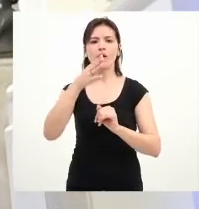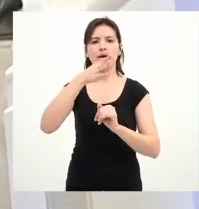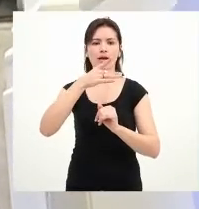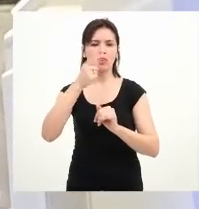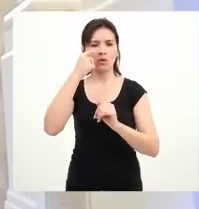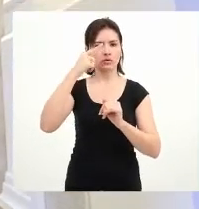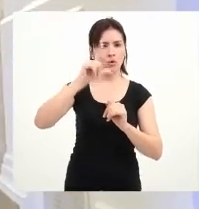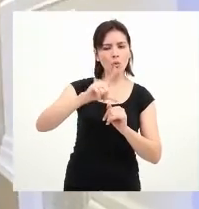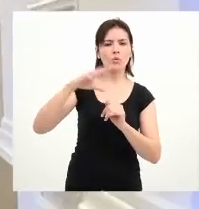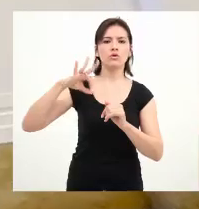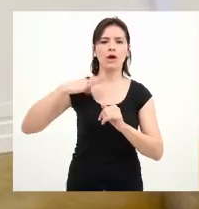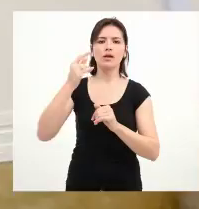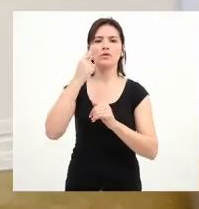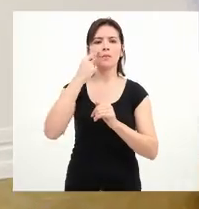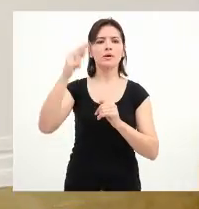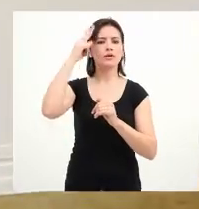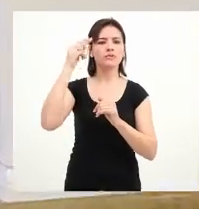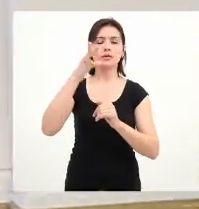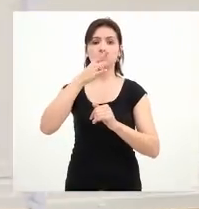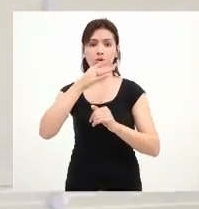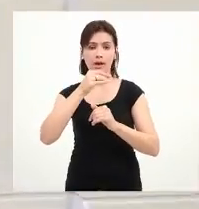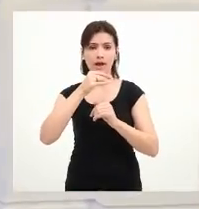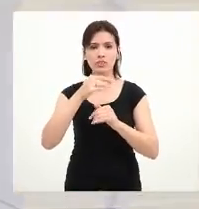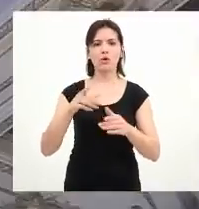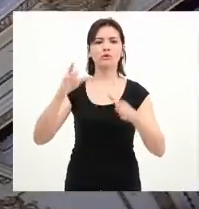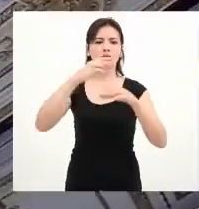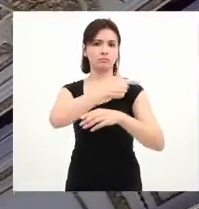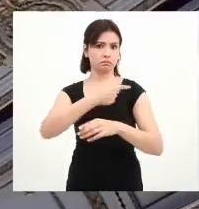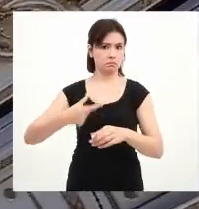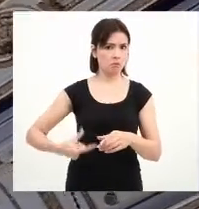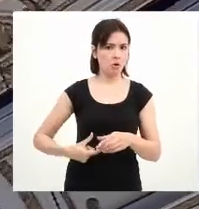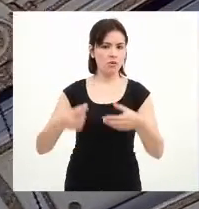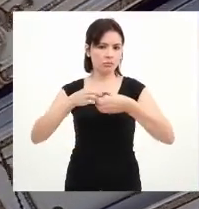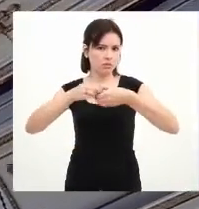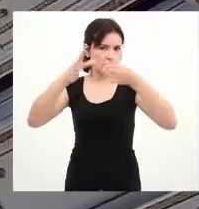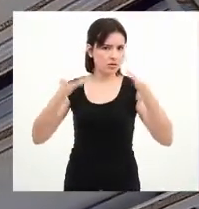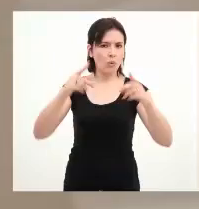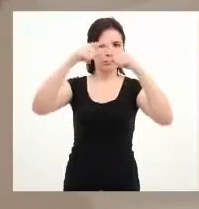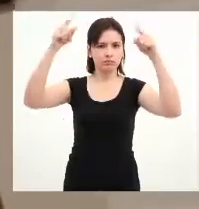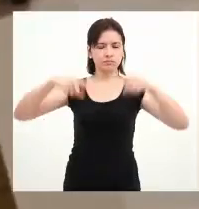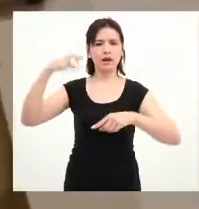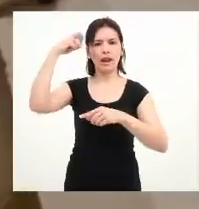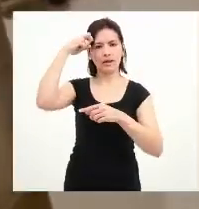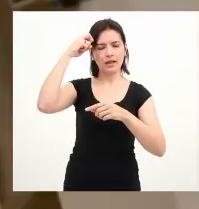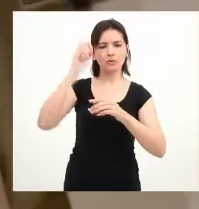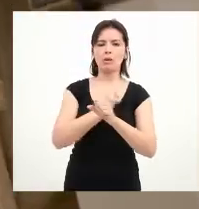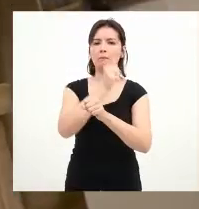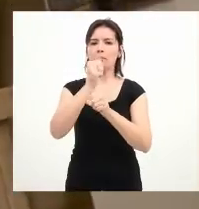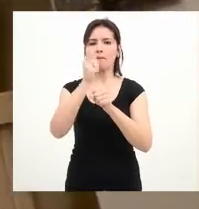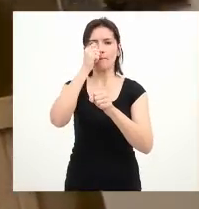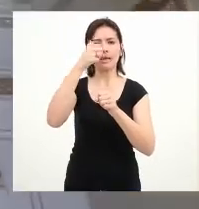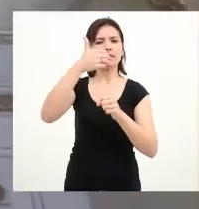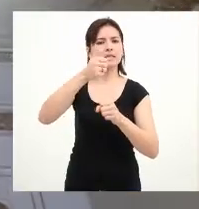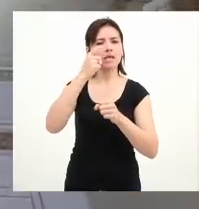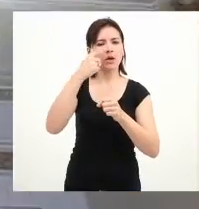julio de 1914, el gobierno de la provincia recibió oficialmente la obra principal del edificio y comenzaron a licitarse las restantes